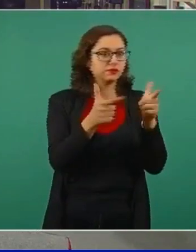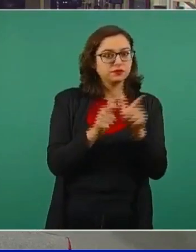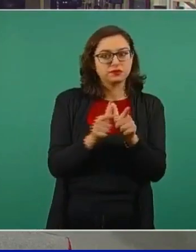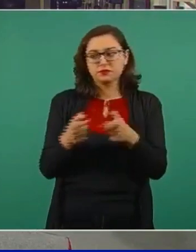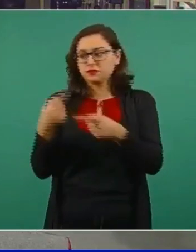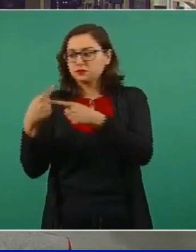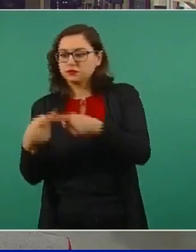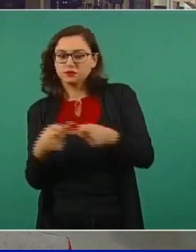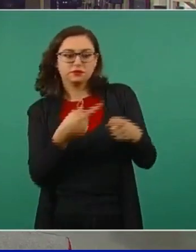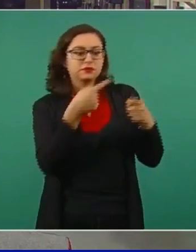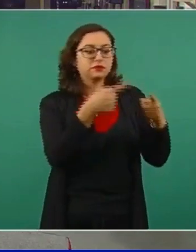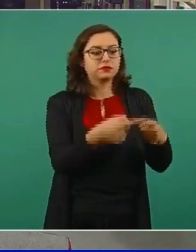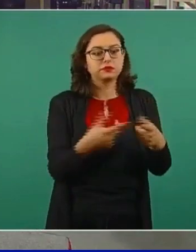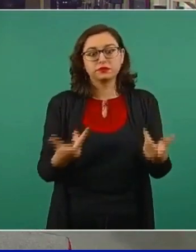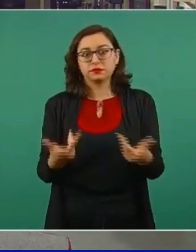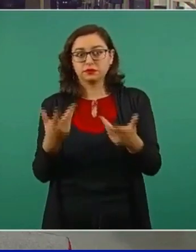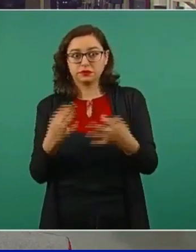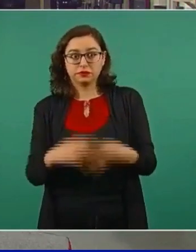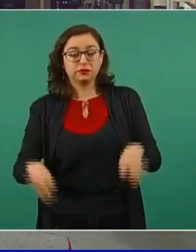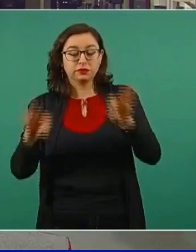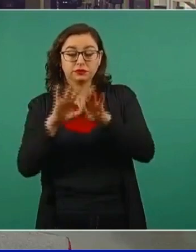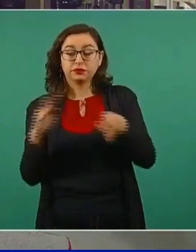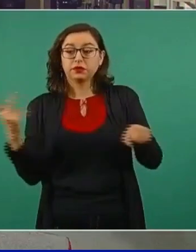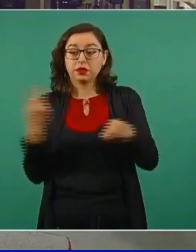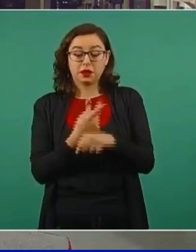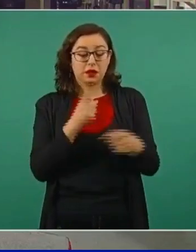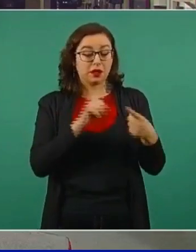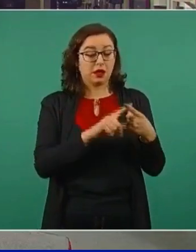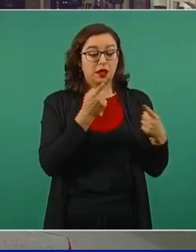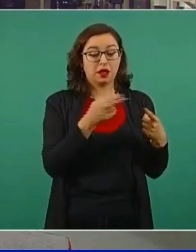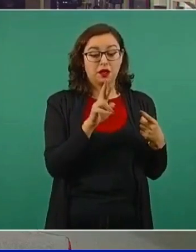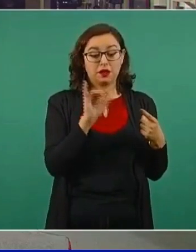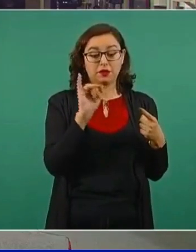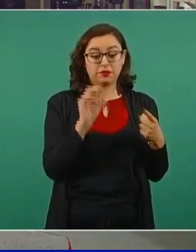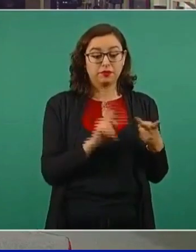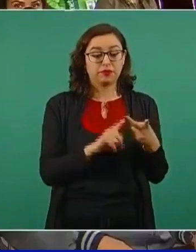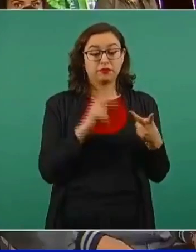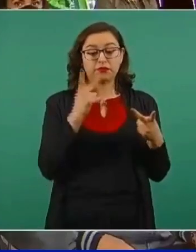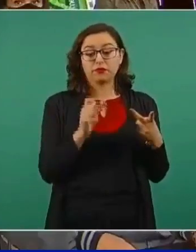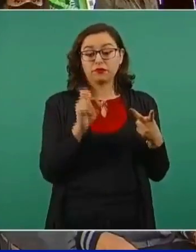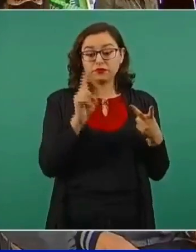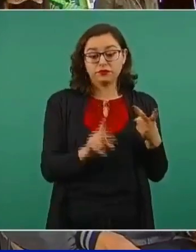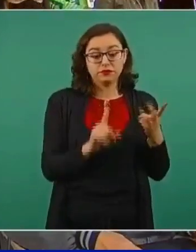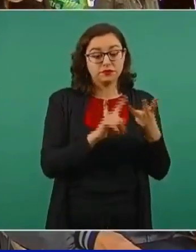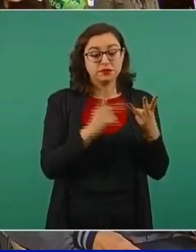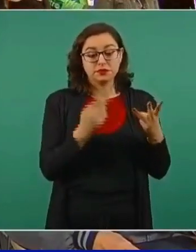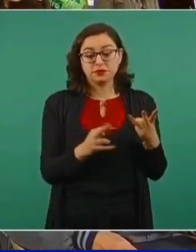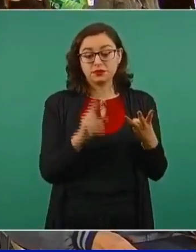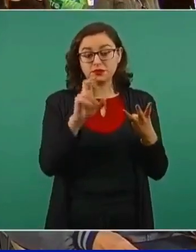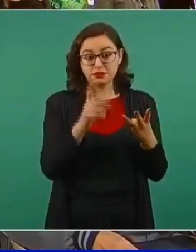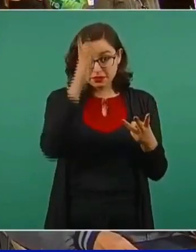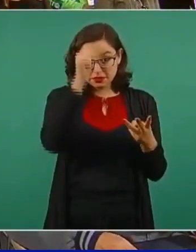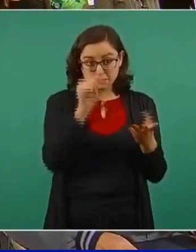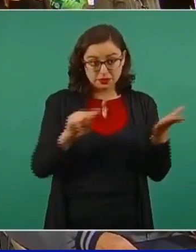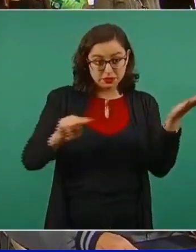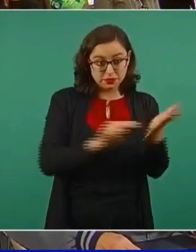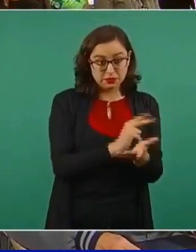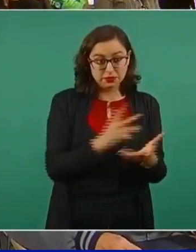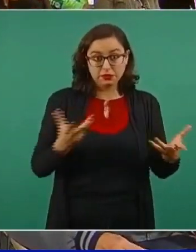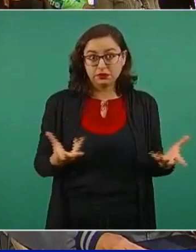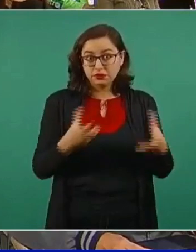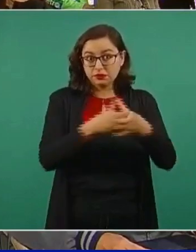formalizarán el plan opositor, el PRI, PAN y PRD en una firma a los presidentes nacionales de cada partido. ¿Qué opinión tiene al respecto?